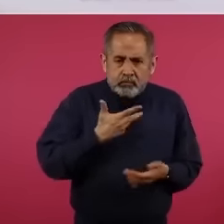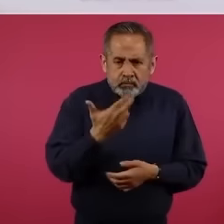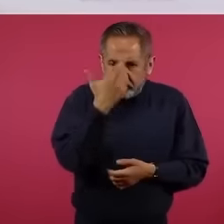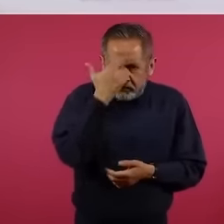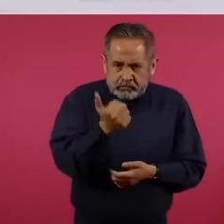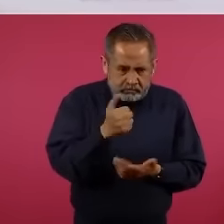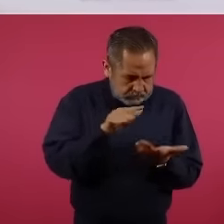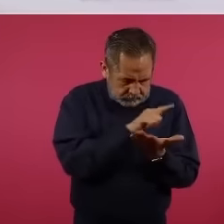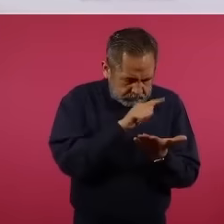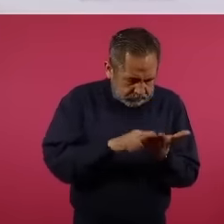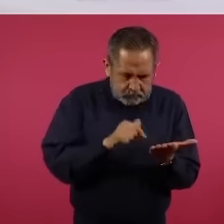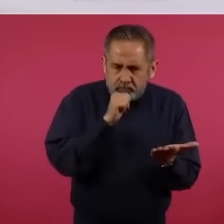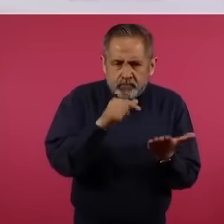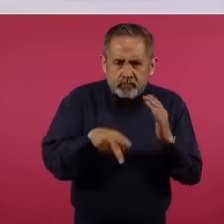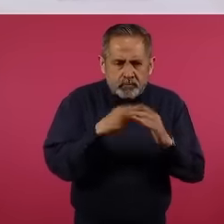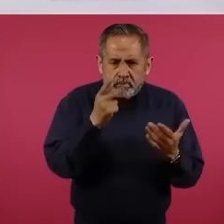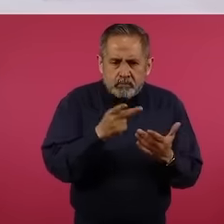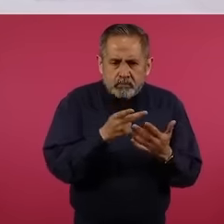legal.